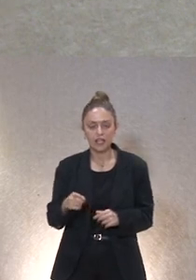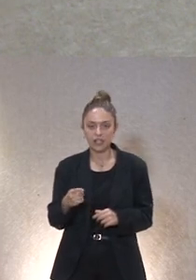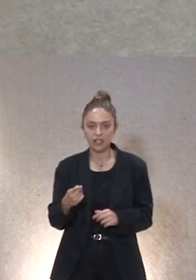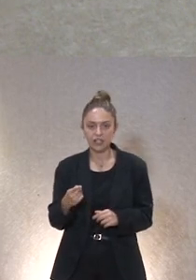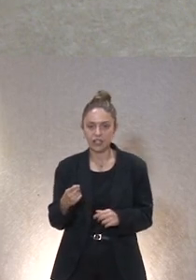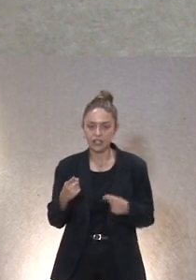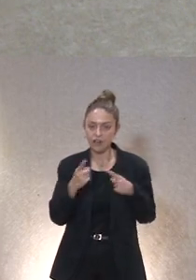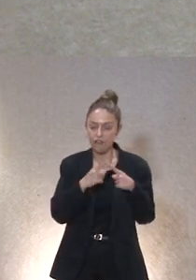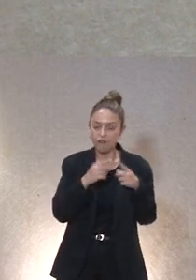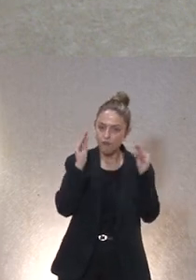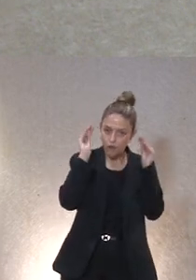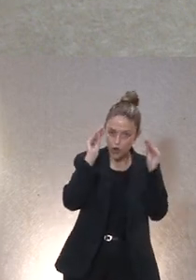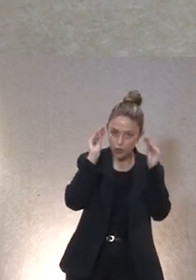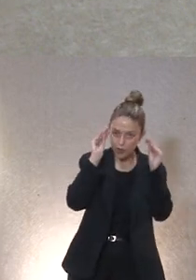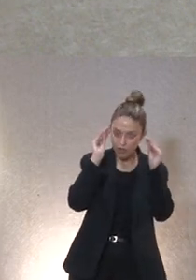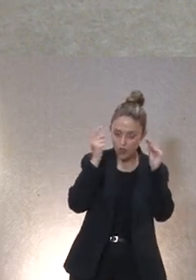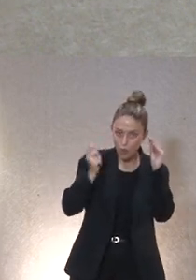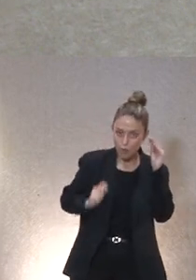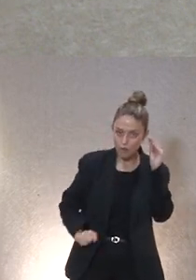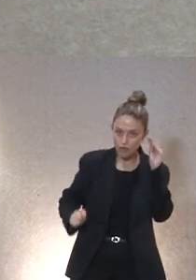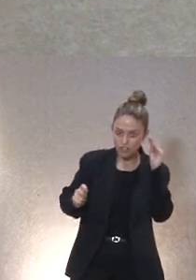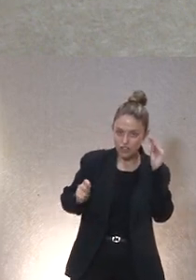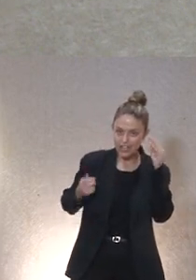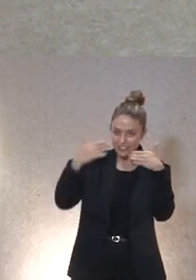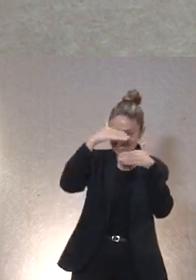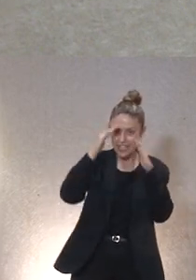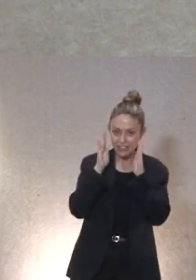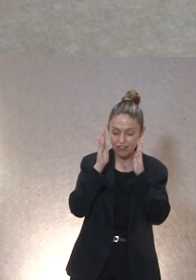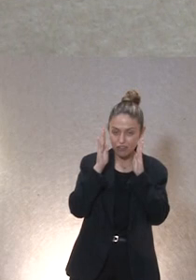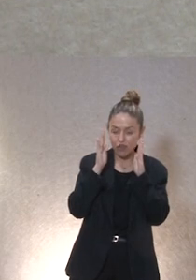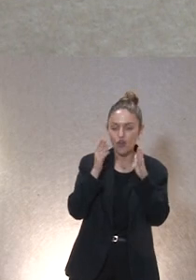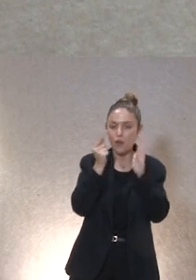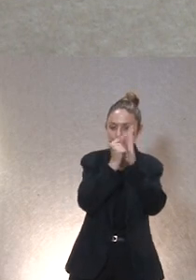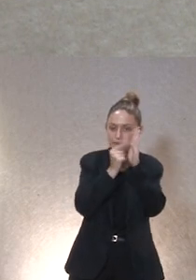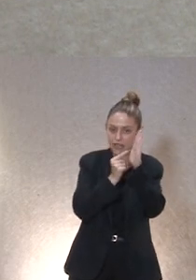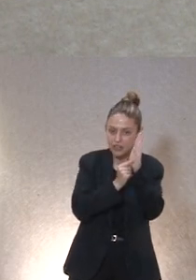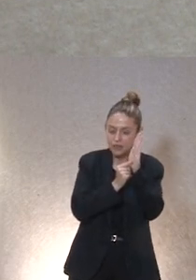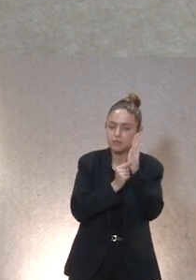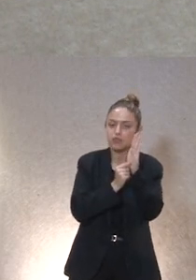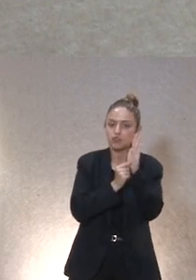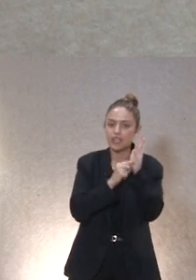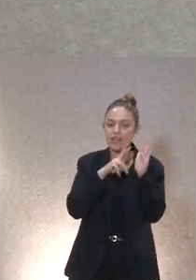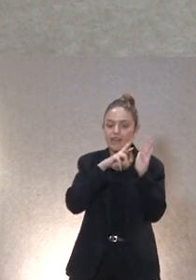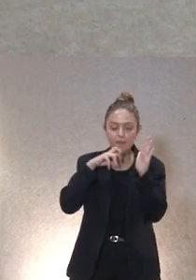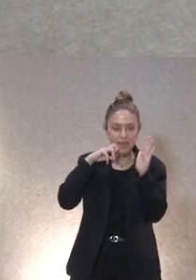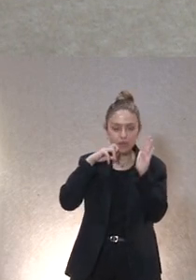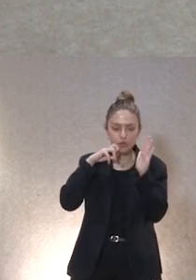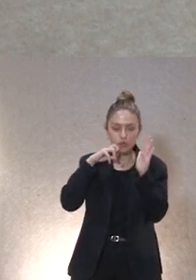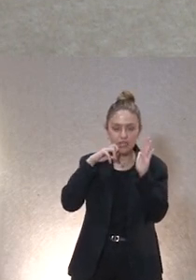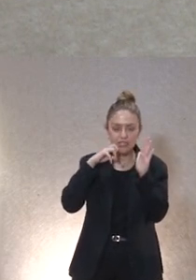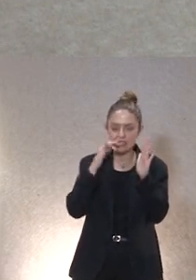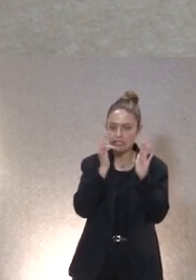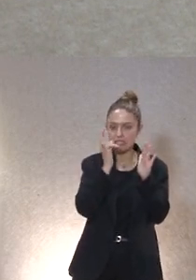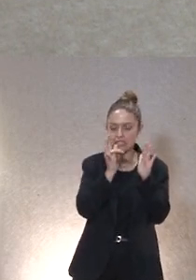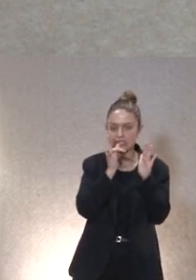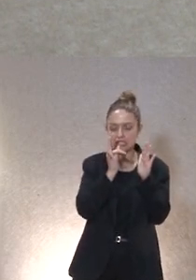¿no? la formación a los profesionales de atención en esos principios y en esas virtudes que hemos estado oyendo hoy por